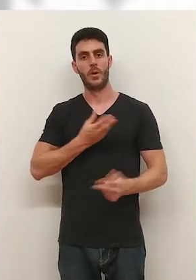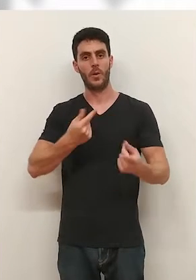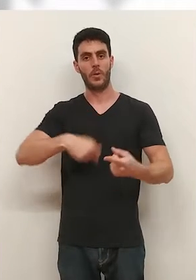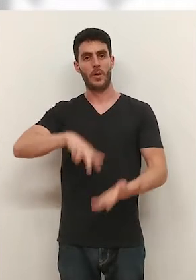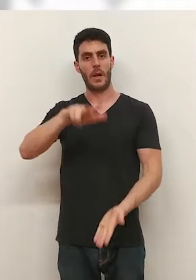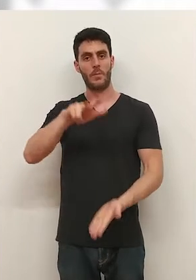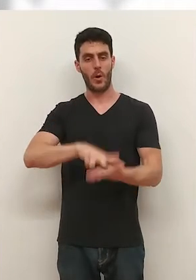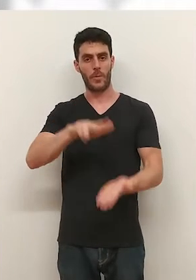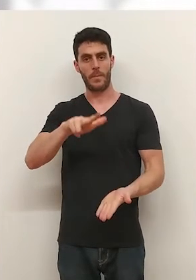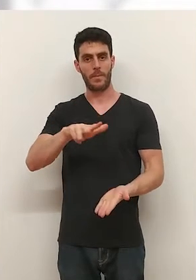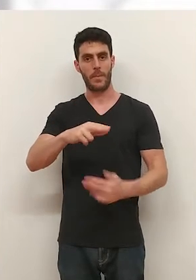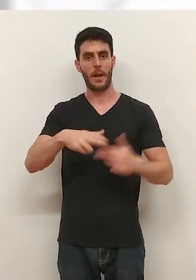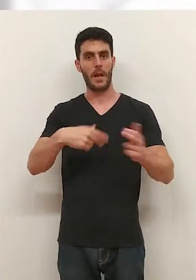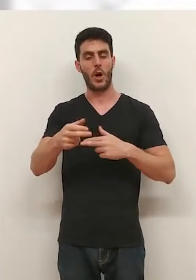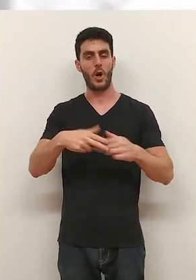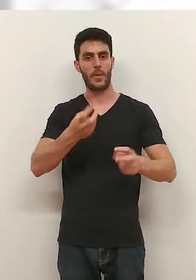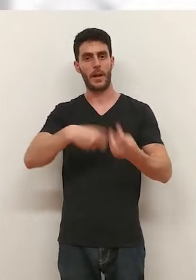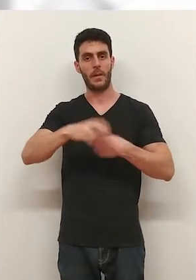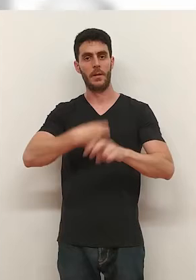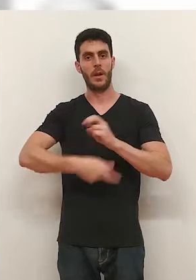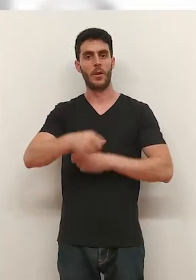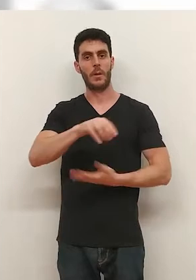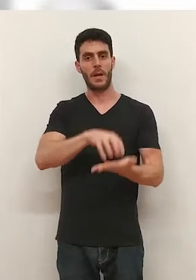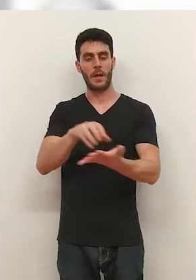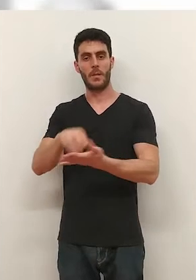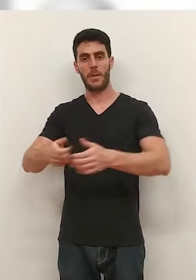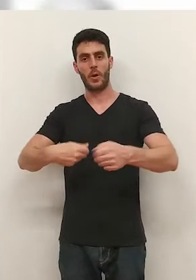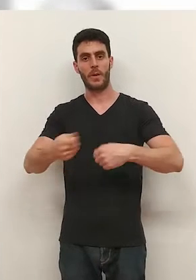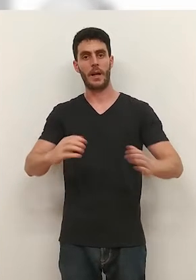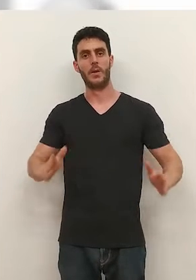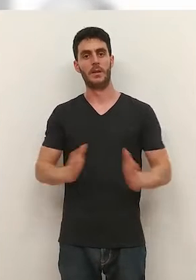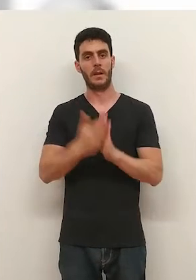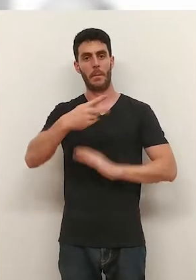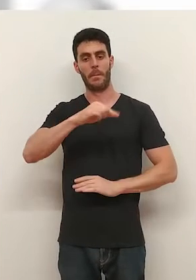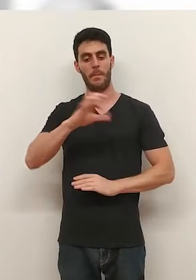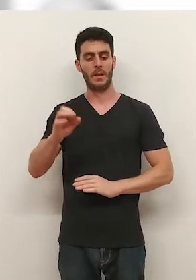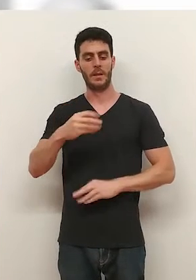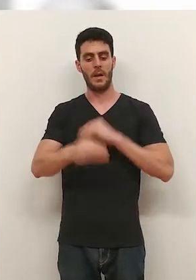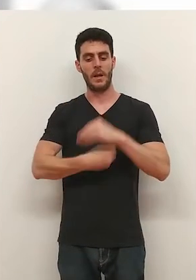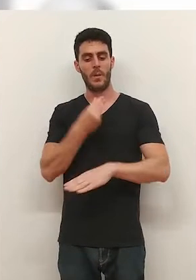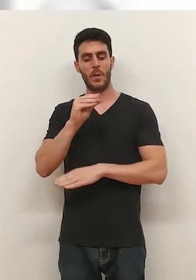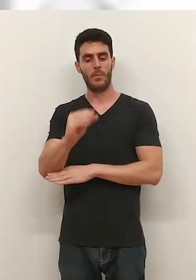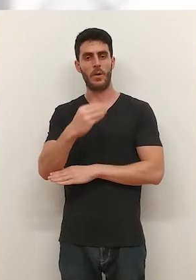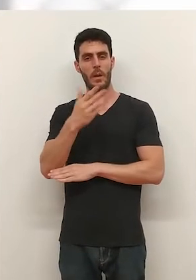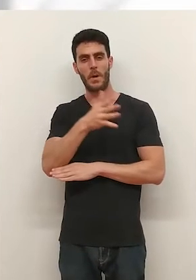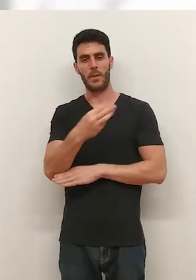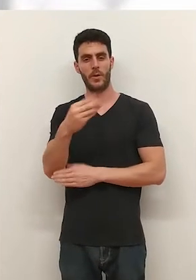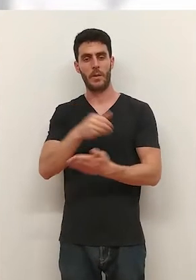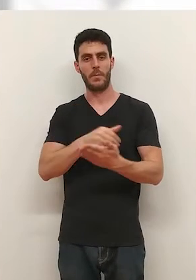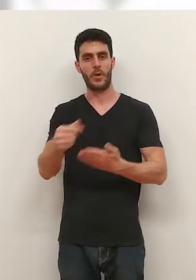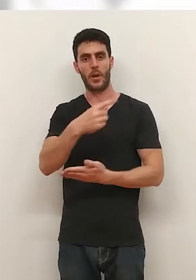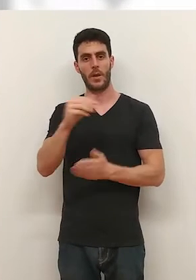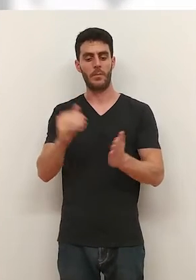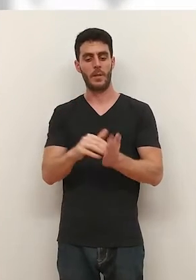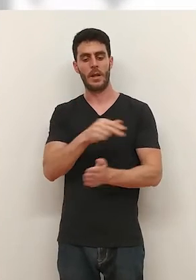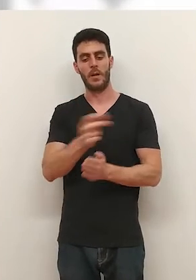contarles que el ayuntamiento ha aprobado hoy las adjudicaciones de las obras de rehabilitación y equipamiento del mercado de San Blas y lo ha hecho por un importe de